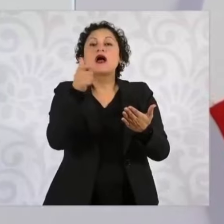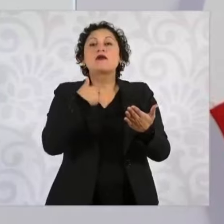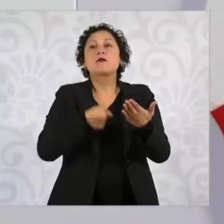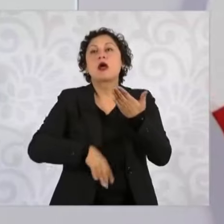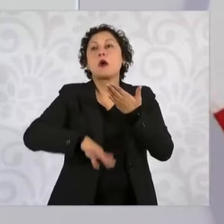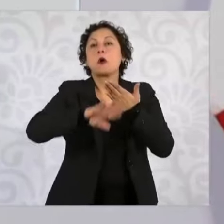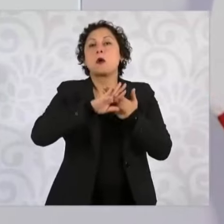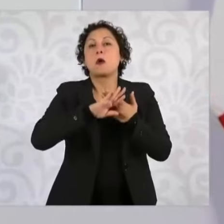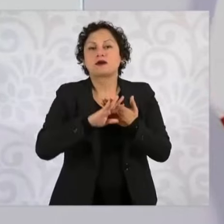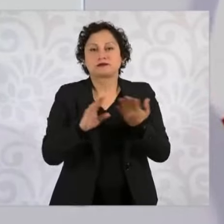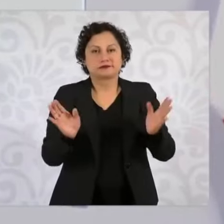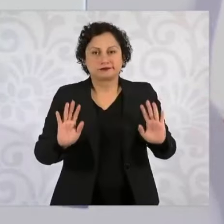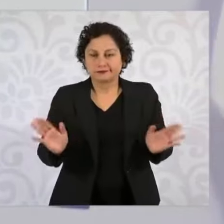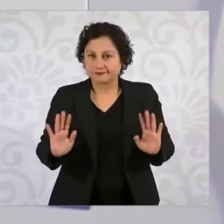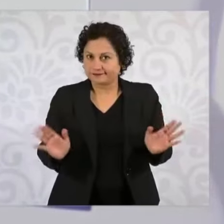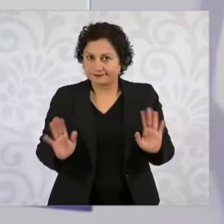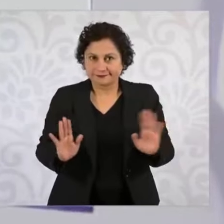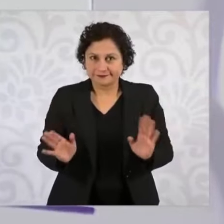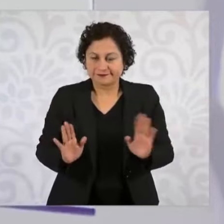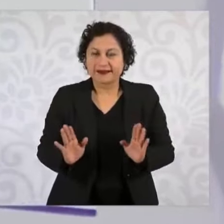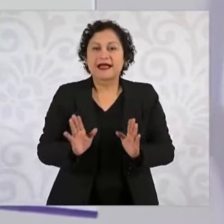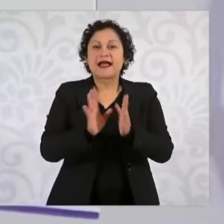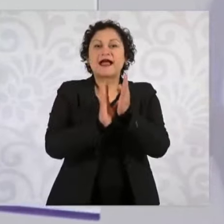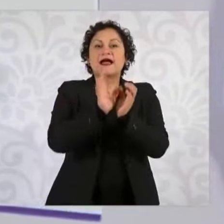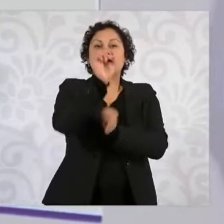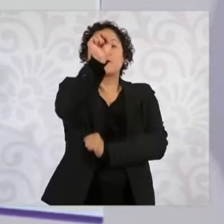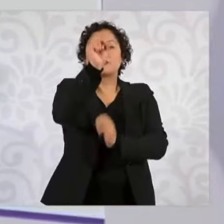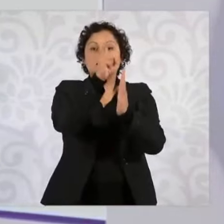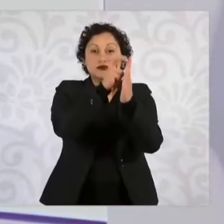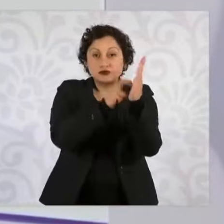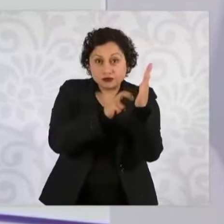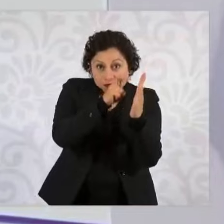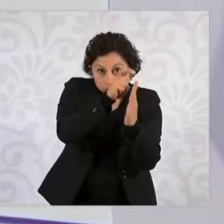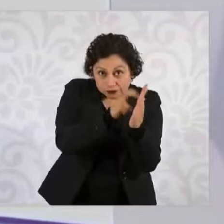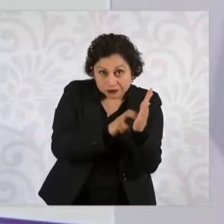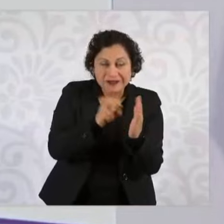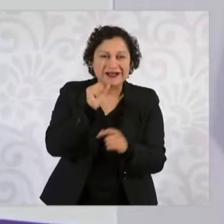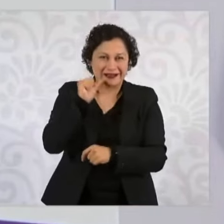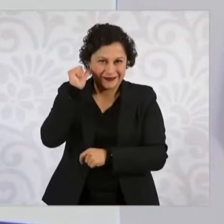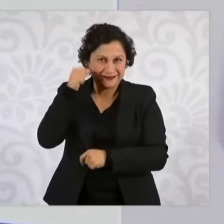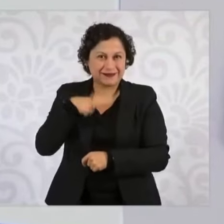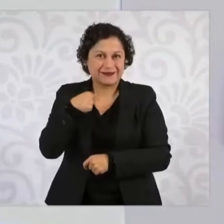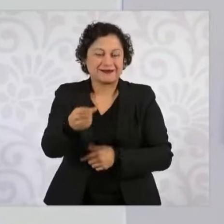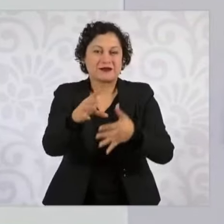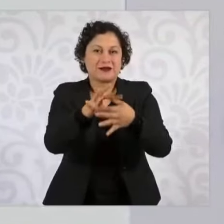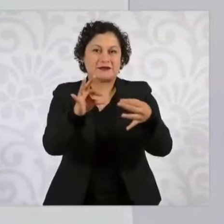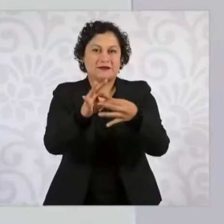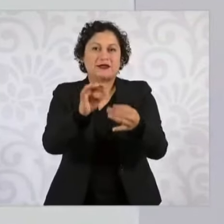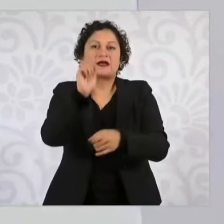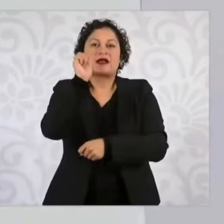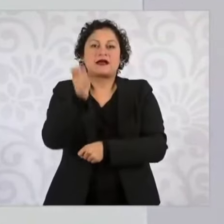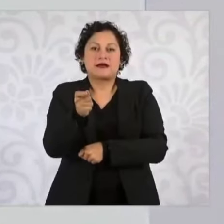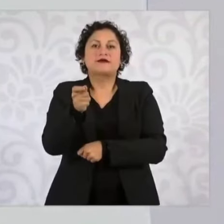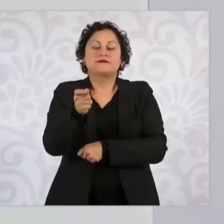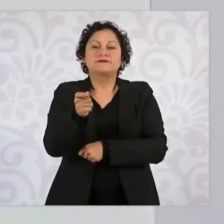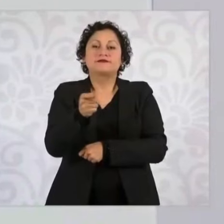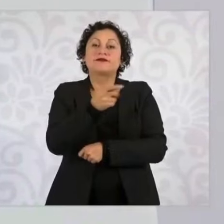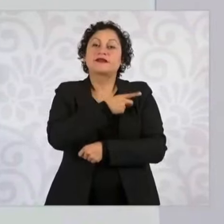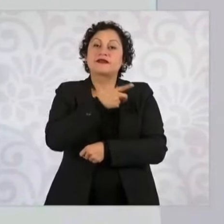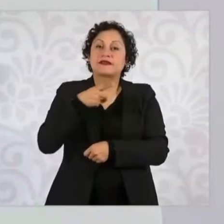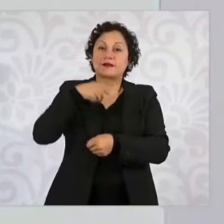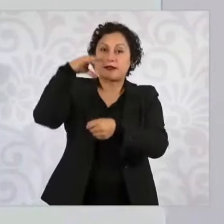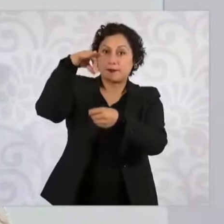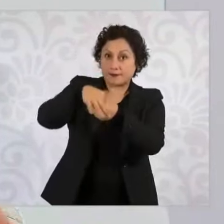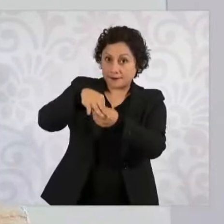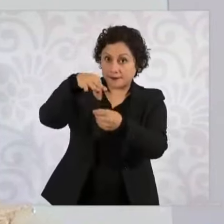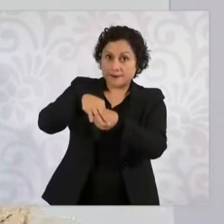constitucional, que ayer lo vimos, para que haya una reforma constitucional, tienen que aprobarlo. Dos terceras partes de la Cámara de